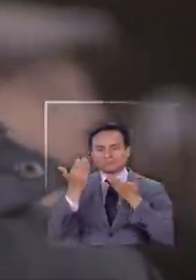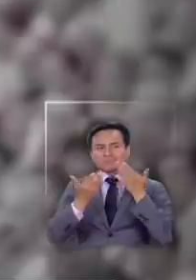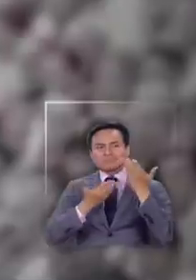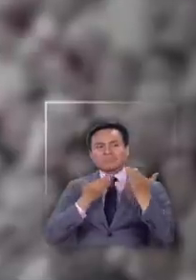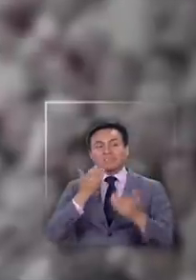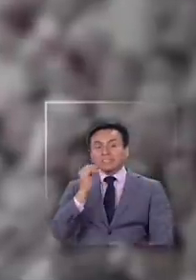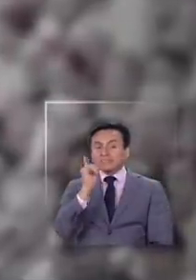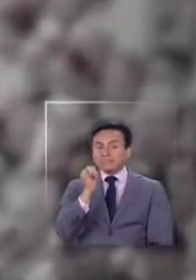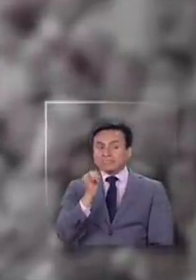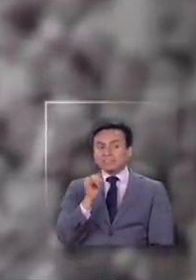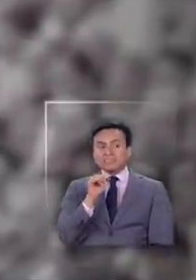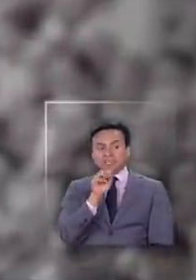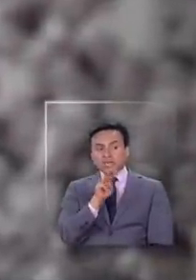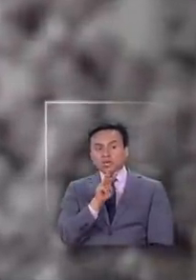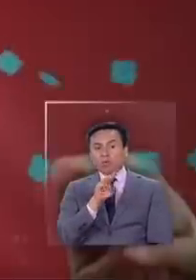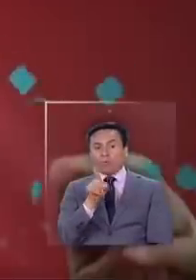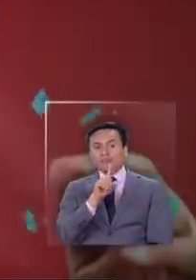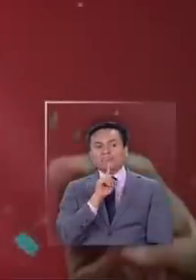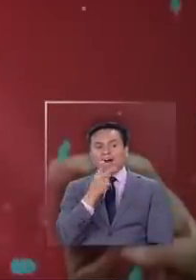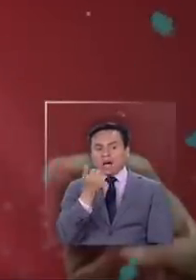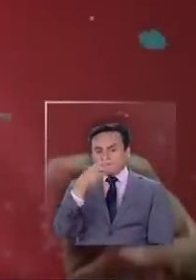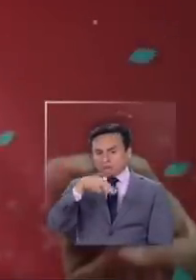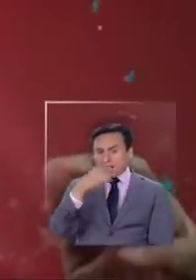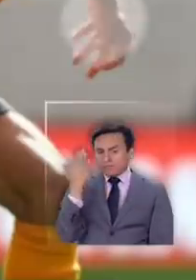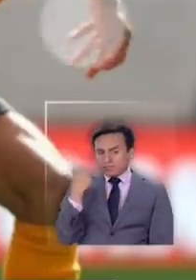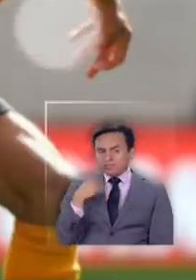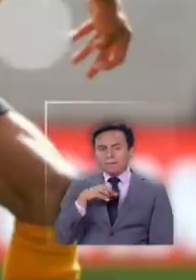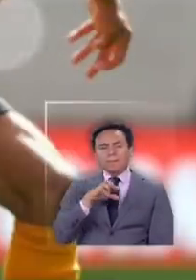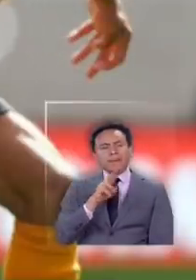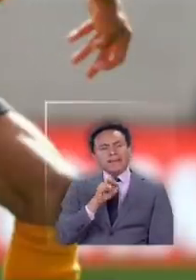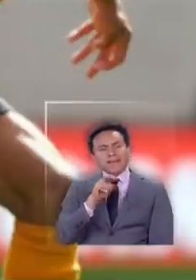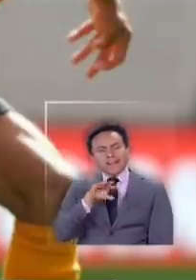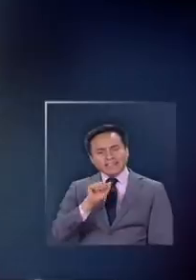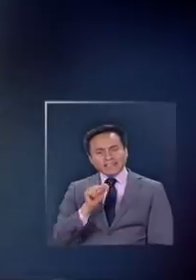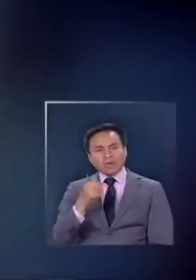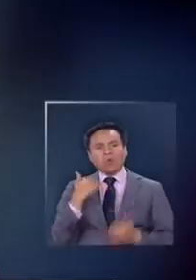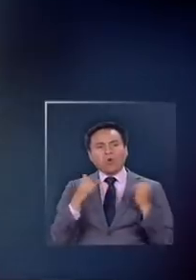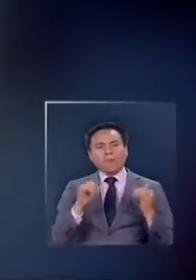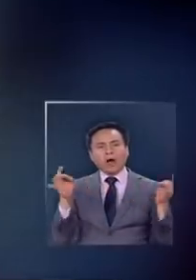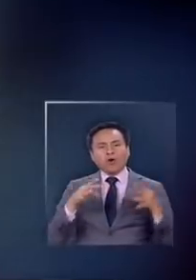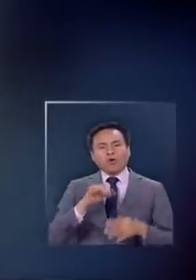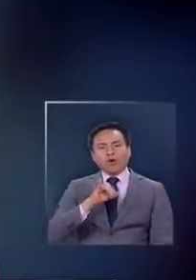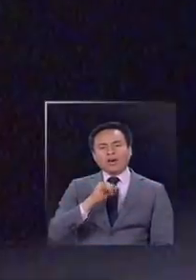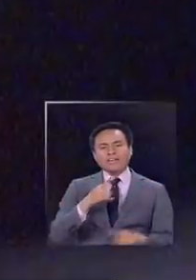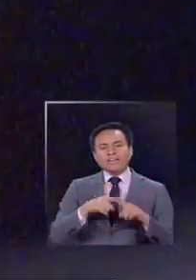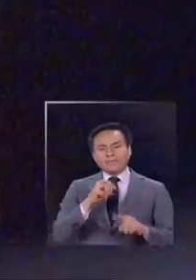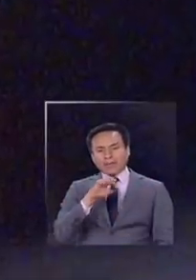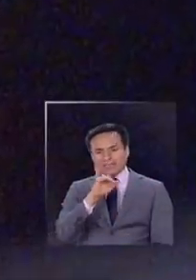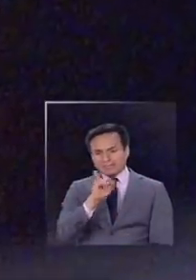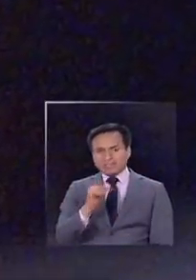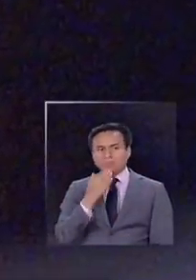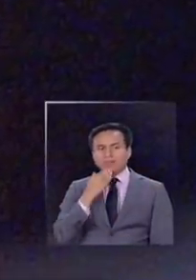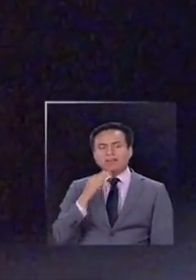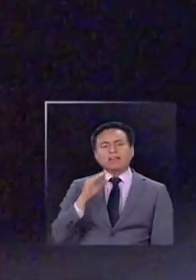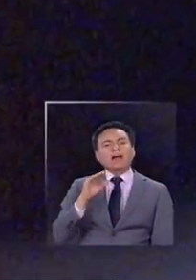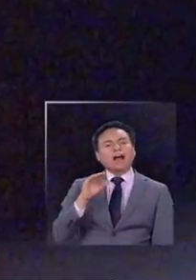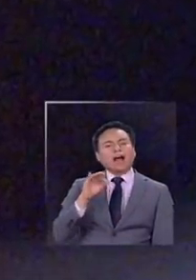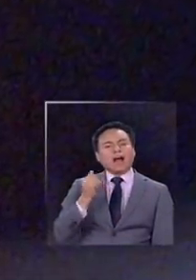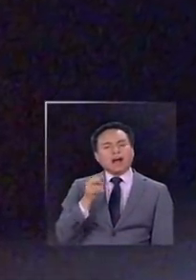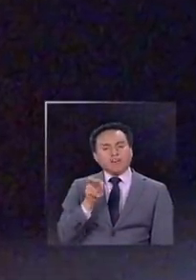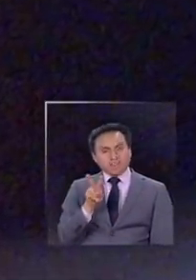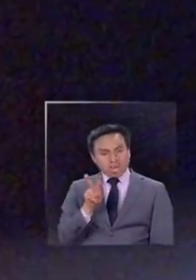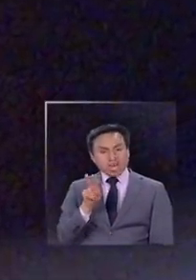sí el West Ham donde hasta hace poco dirigió Manuel Pellegrini jugó el Mago Jiménez y un poco más atrás Javier Margas sí